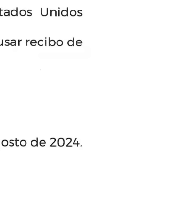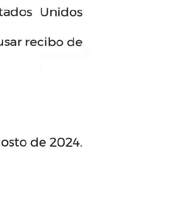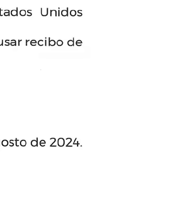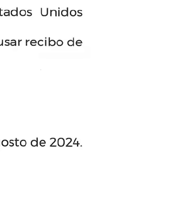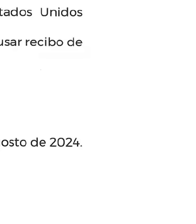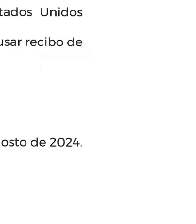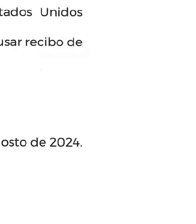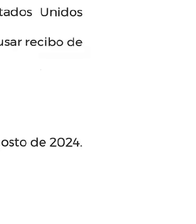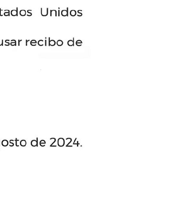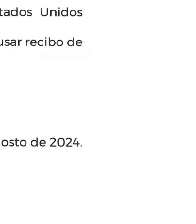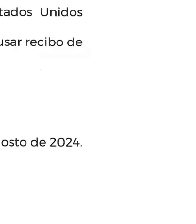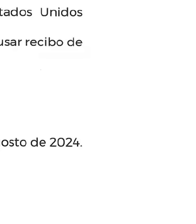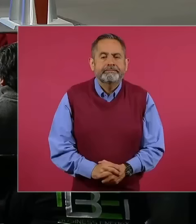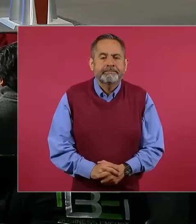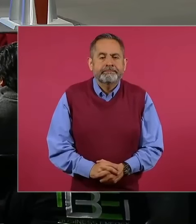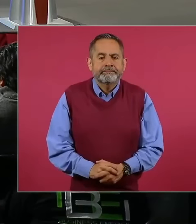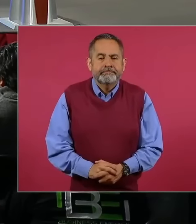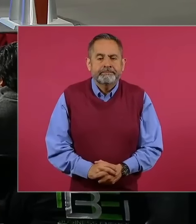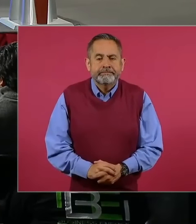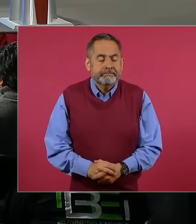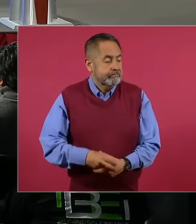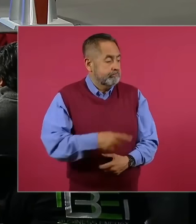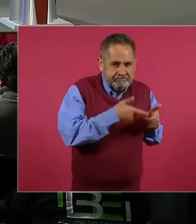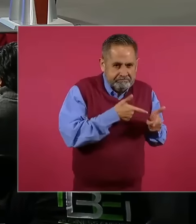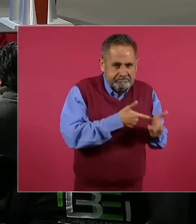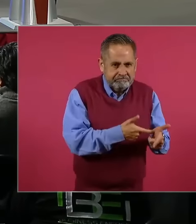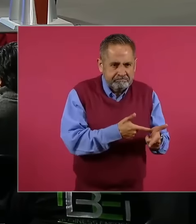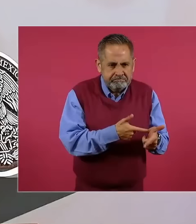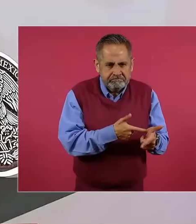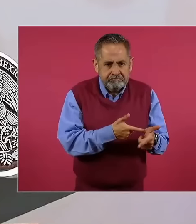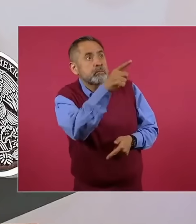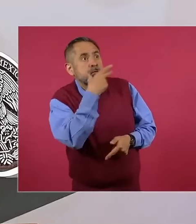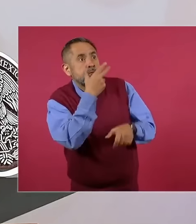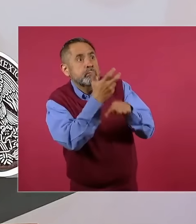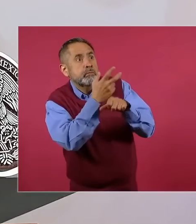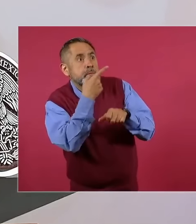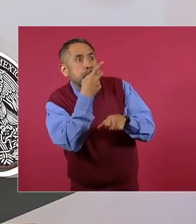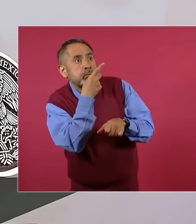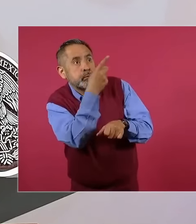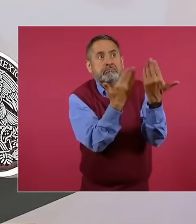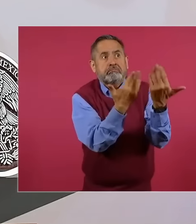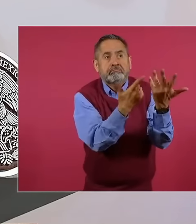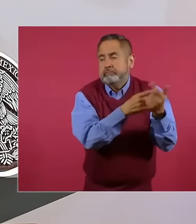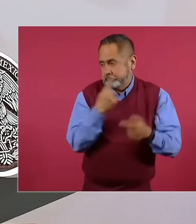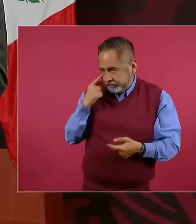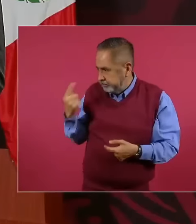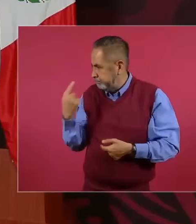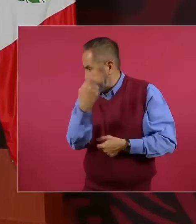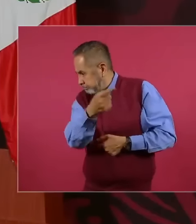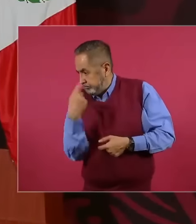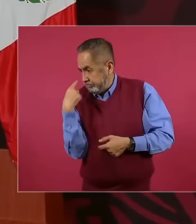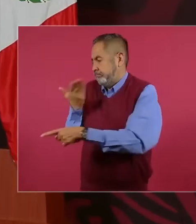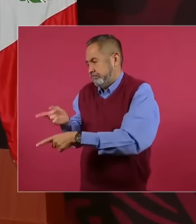la política prepotente de Estados Unidos, lo celebran los de la oligarquía, la